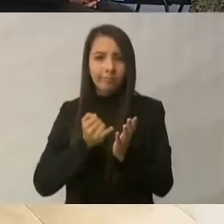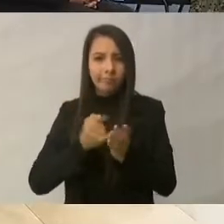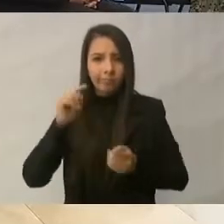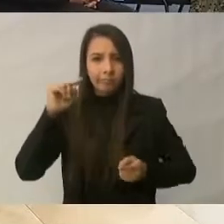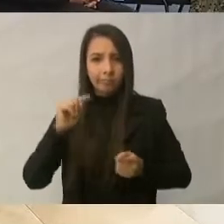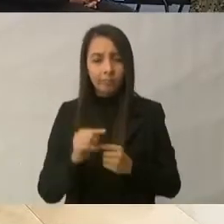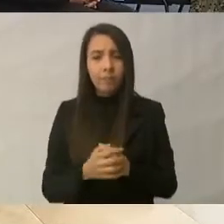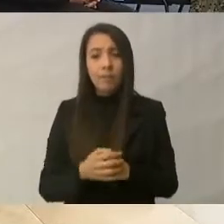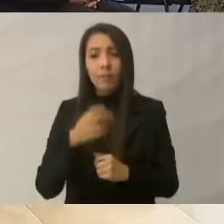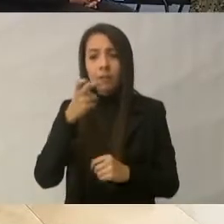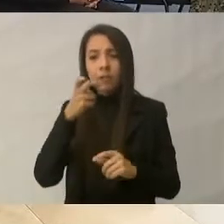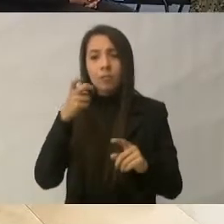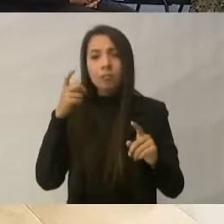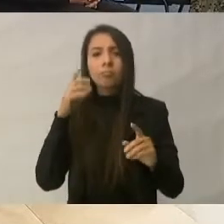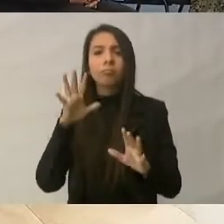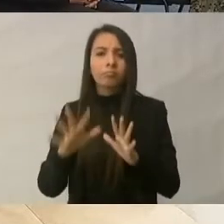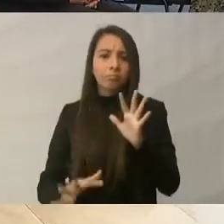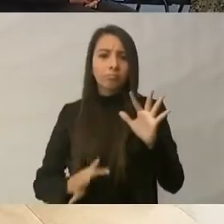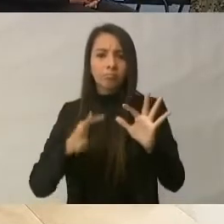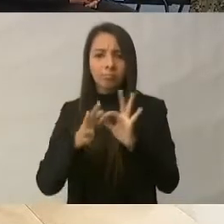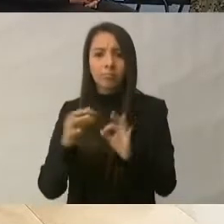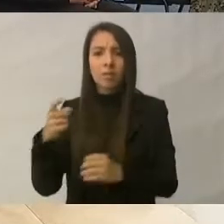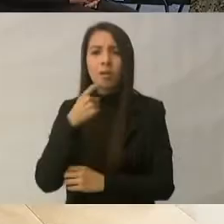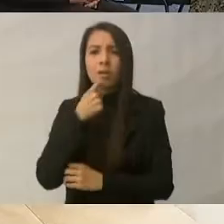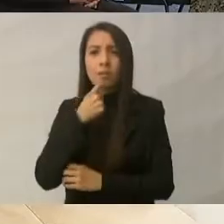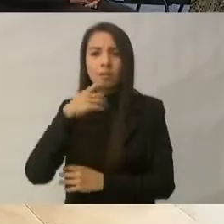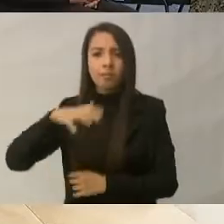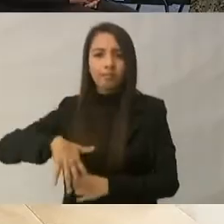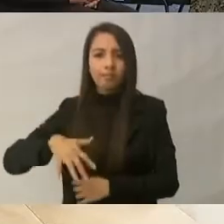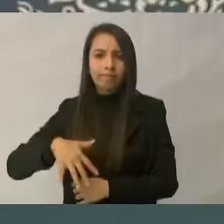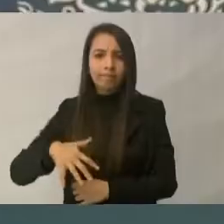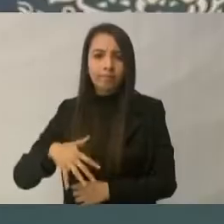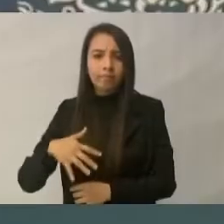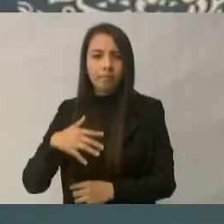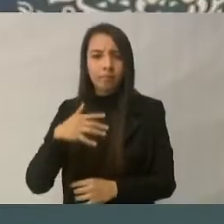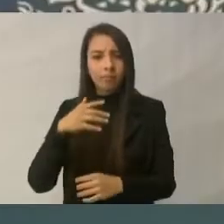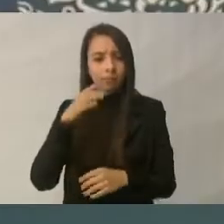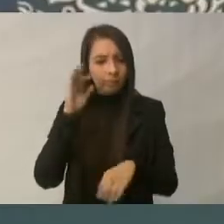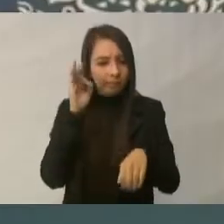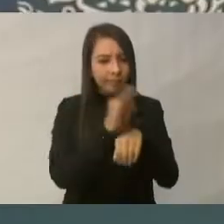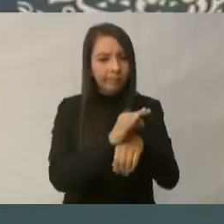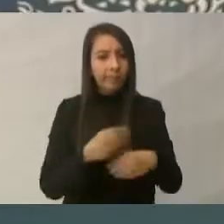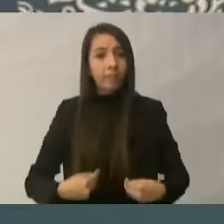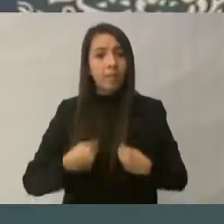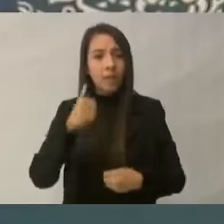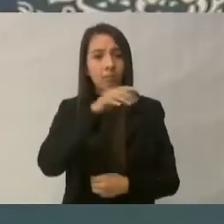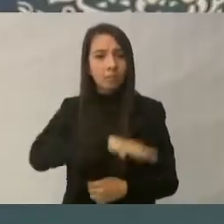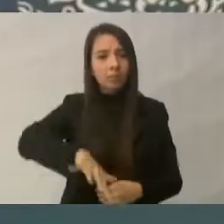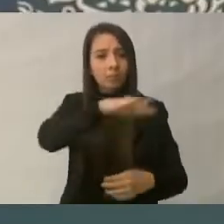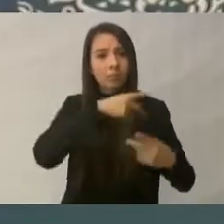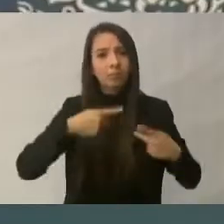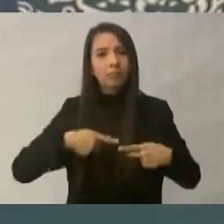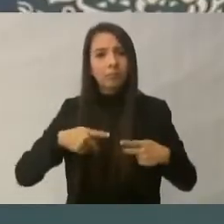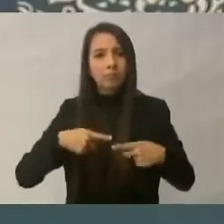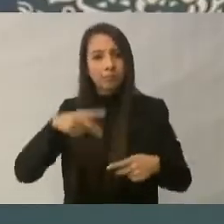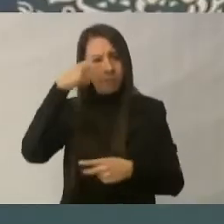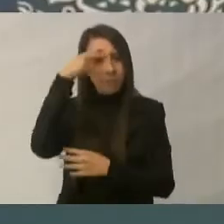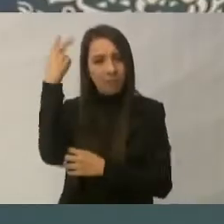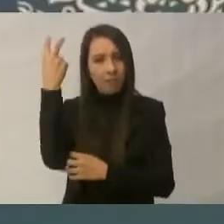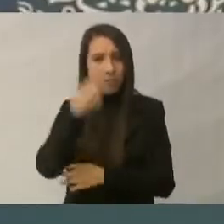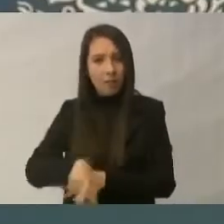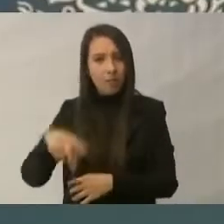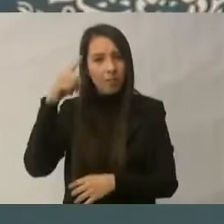de mejorar la vida de todos los mexicanos con programas que llevan bienestar directo y se